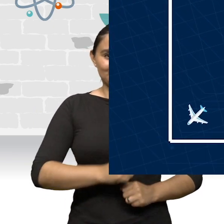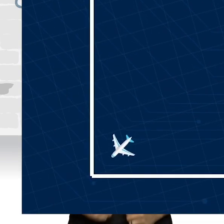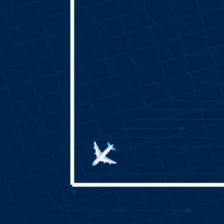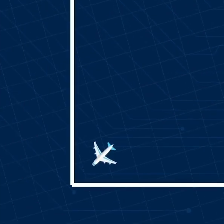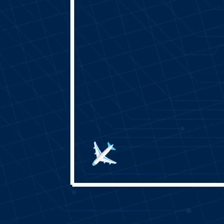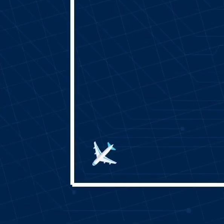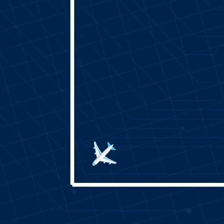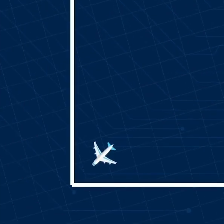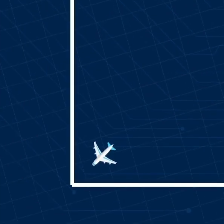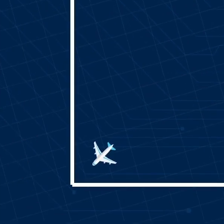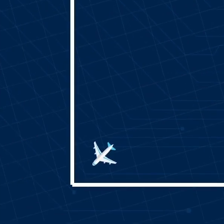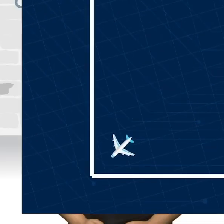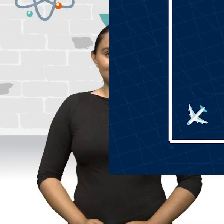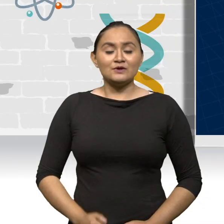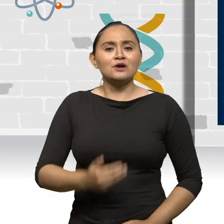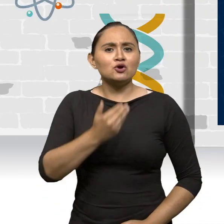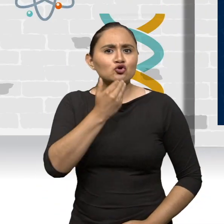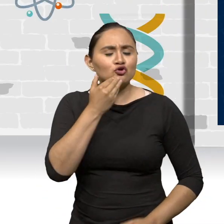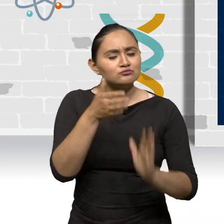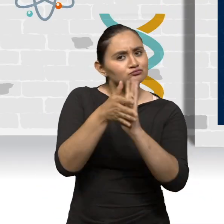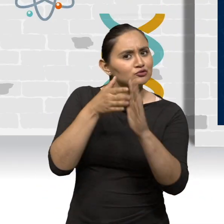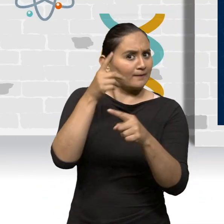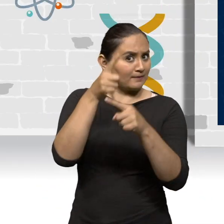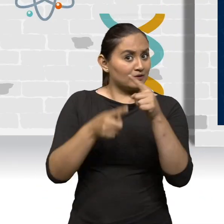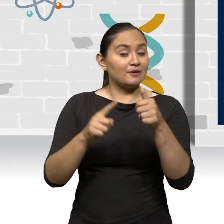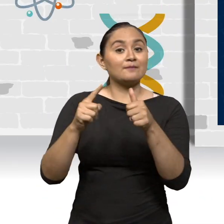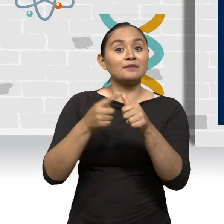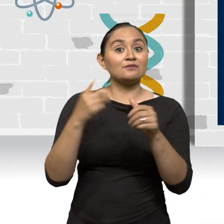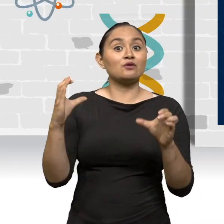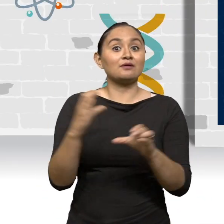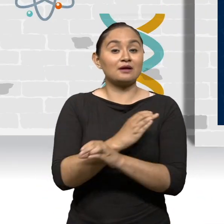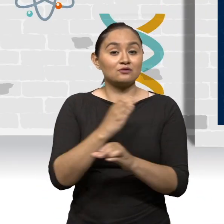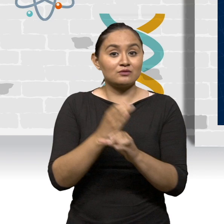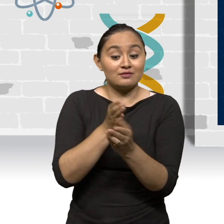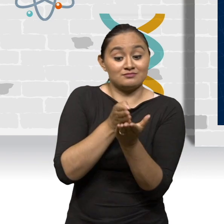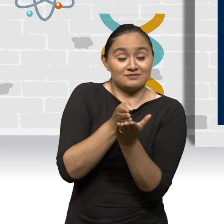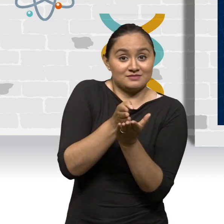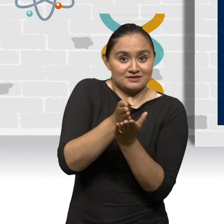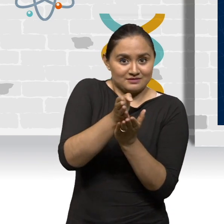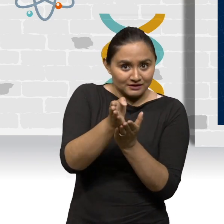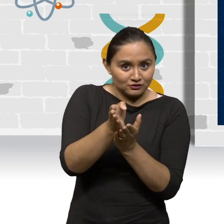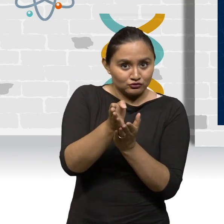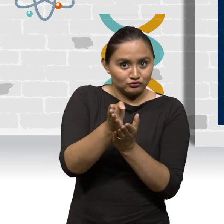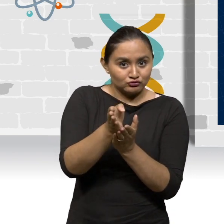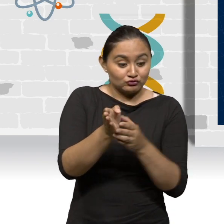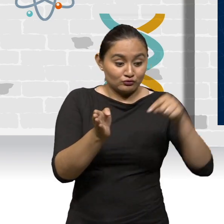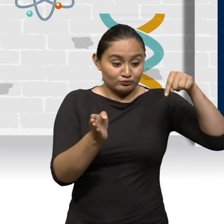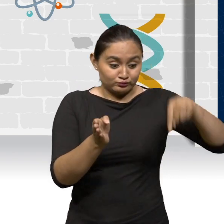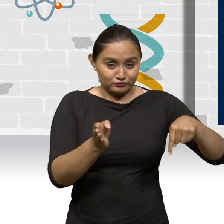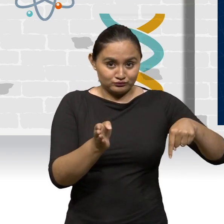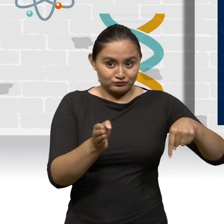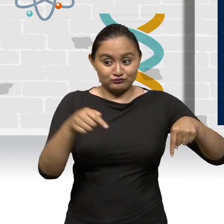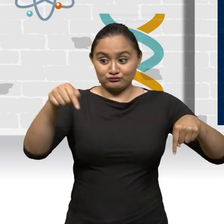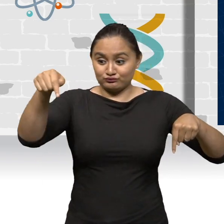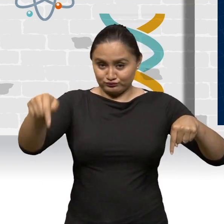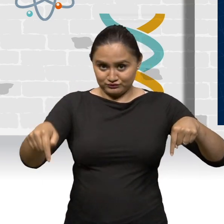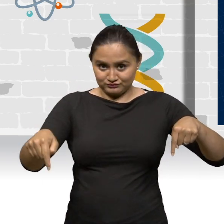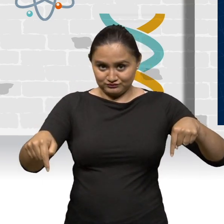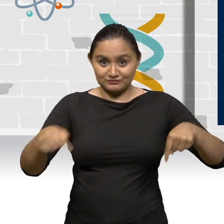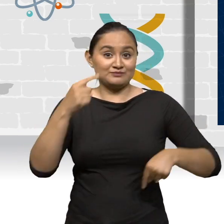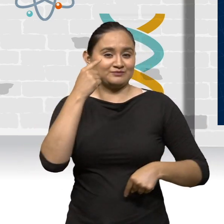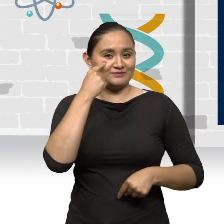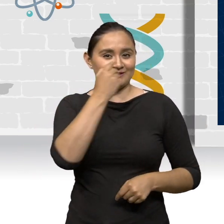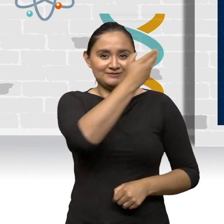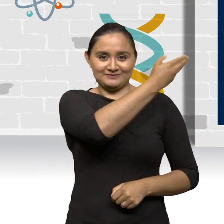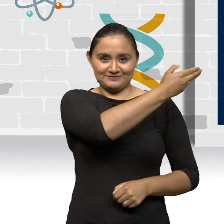marcó las 13 y 30. Para determinar la velocidad media, primero calcularemos el desplazamiento entre los dos puntos. Es